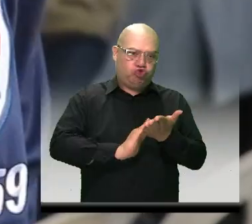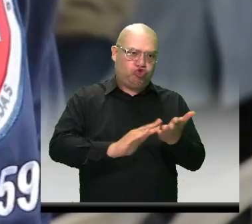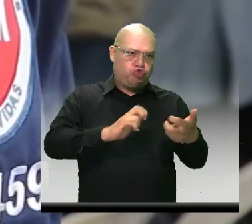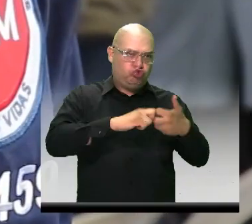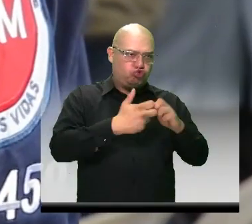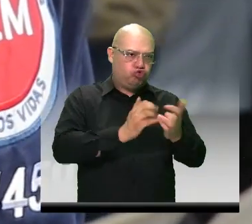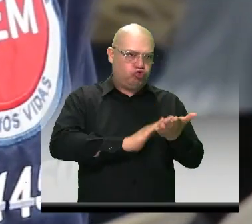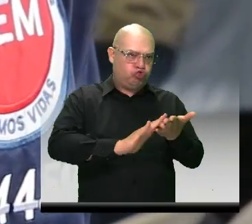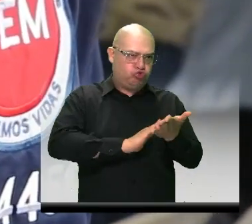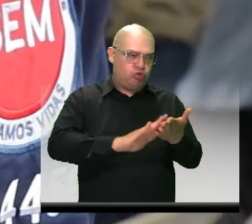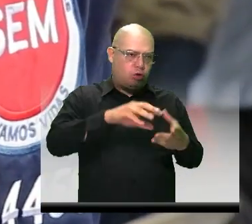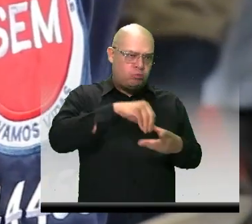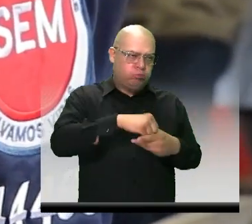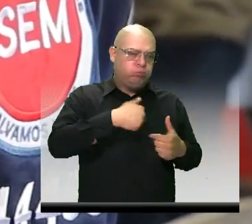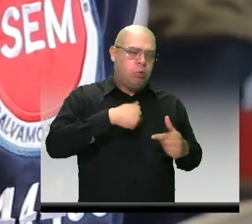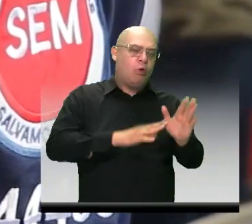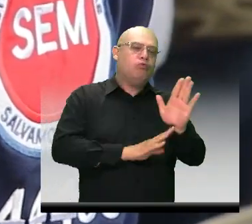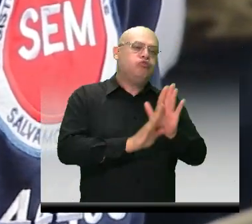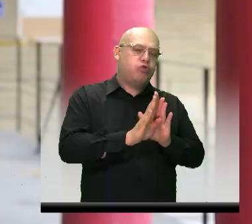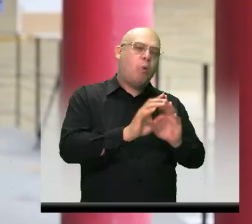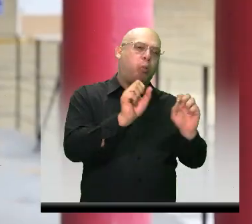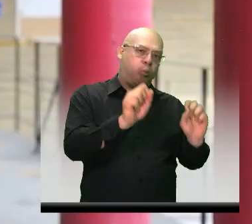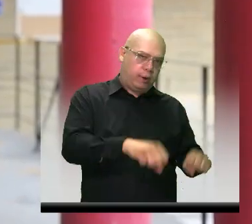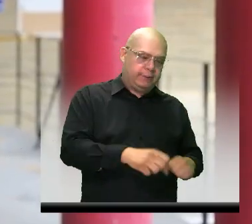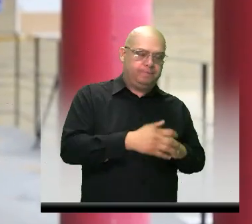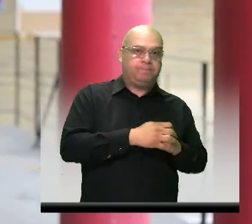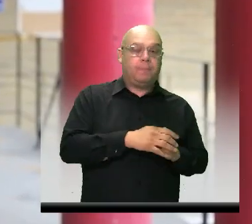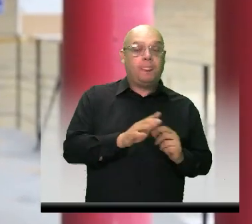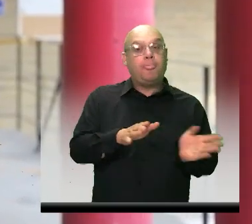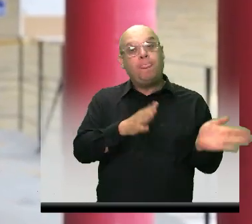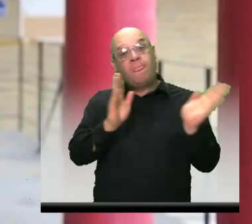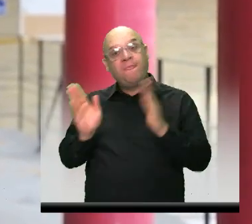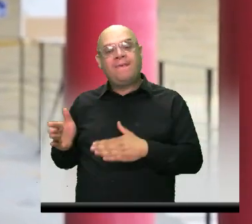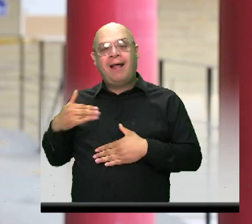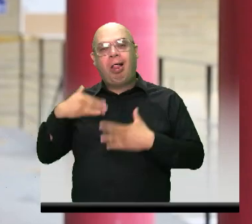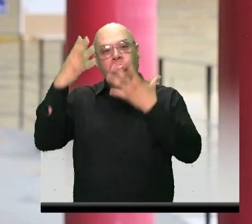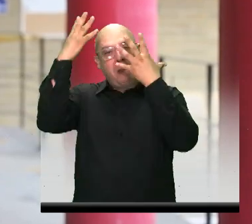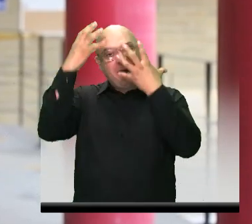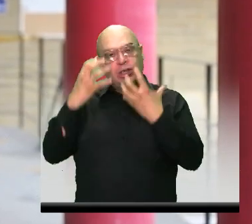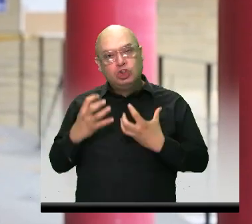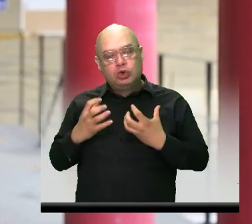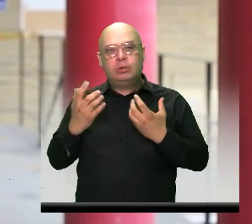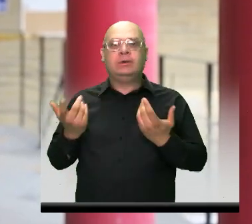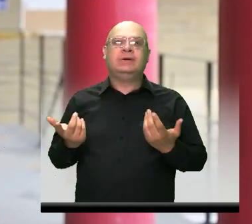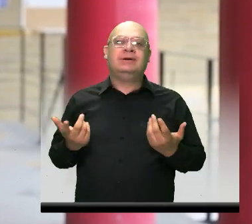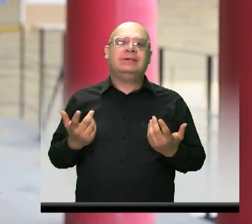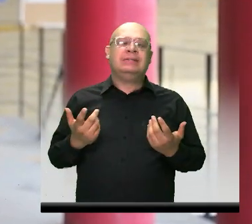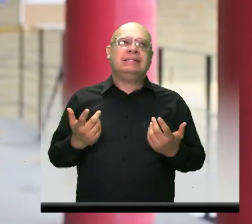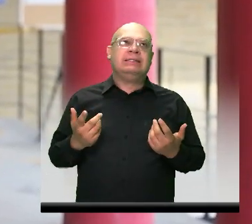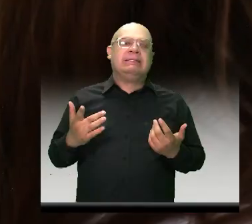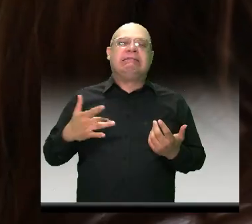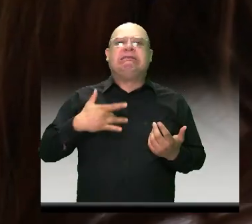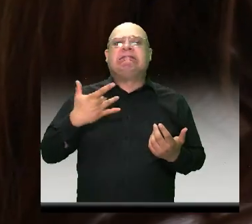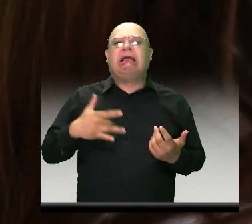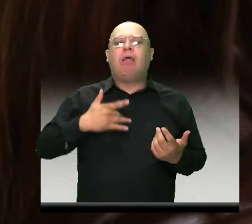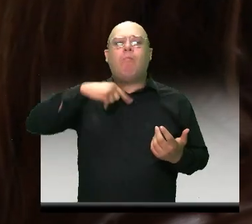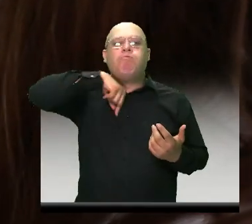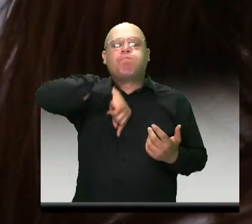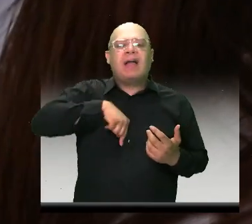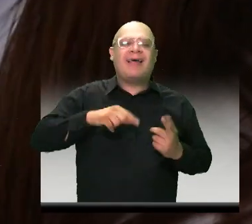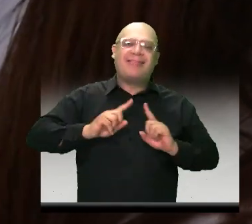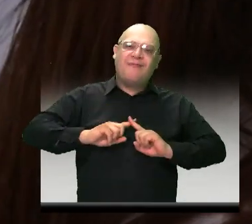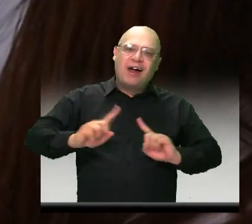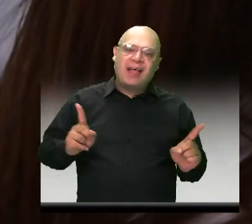podremos salir adelante. Cuando ya tenemos un cuadro de depresión, comenzamos a tener otras manifestaciones clínicas,